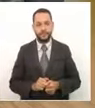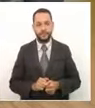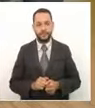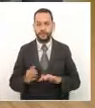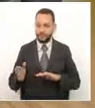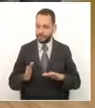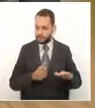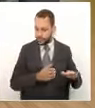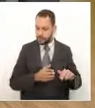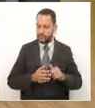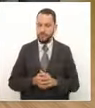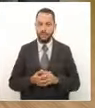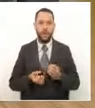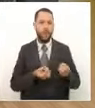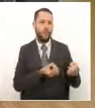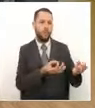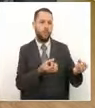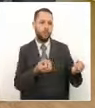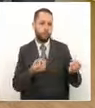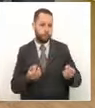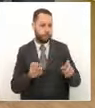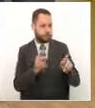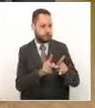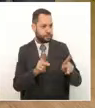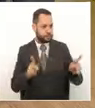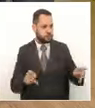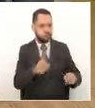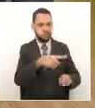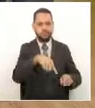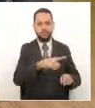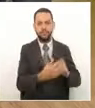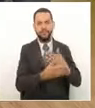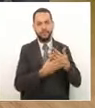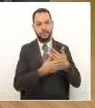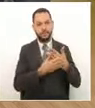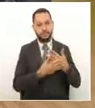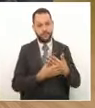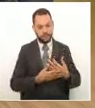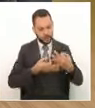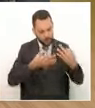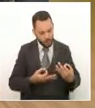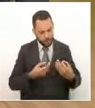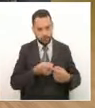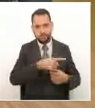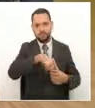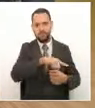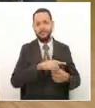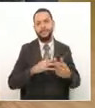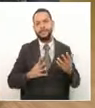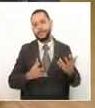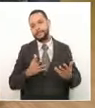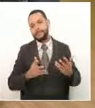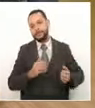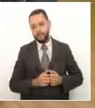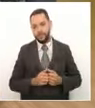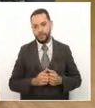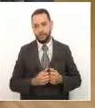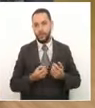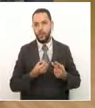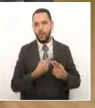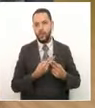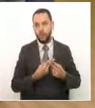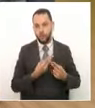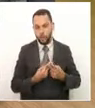muchas personas, sectores de opinión consultados, consideran que el buen número de